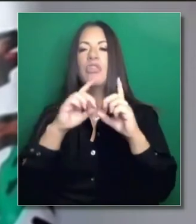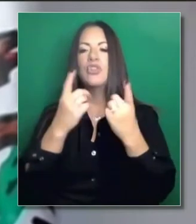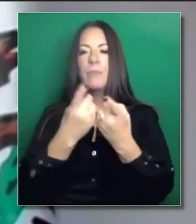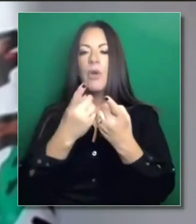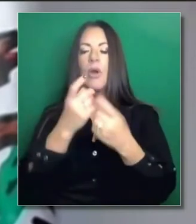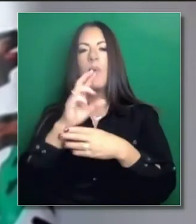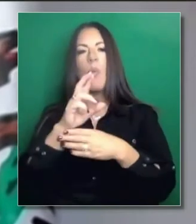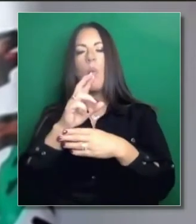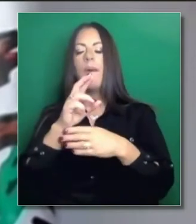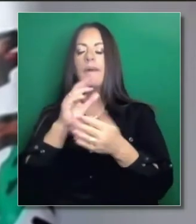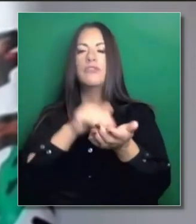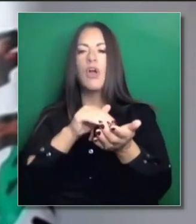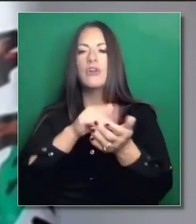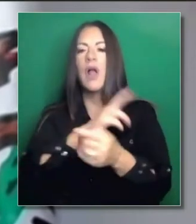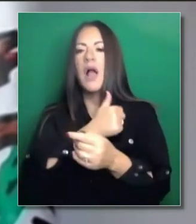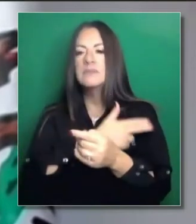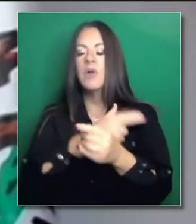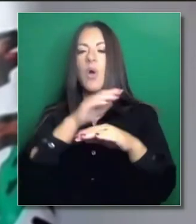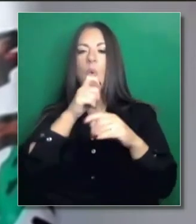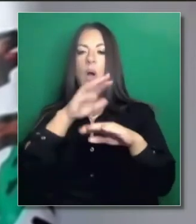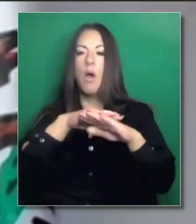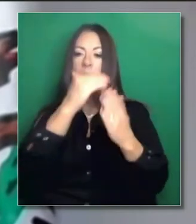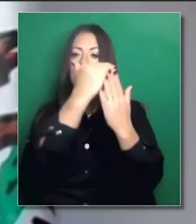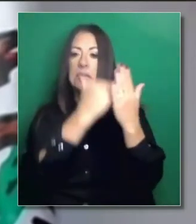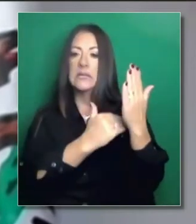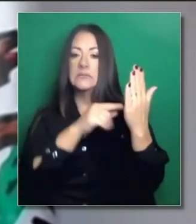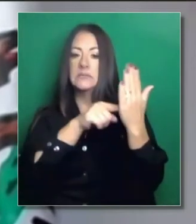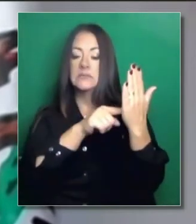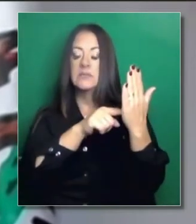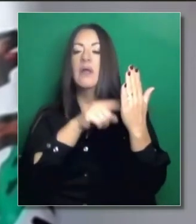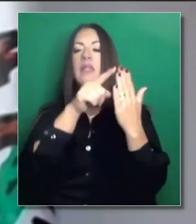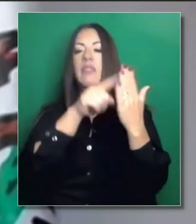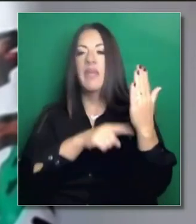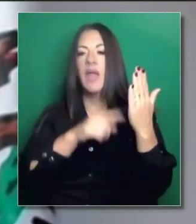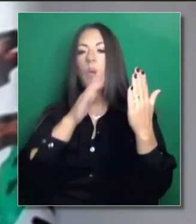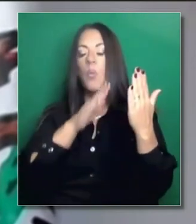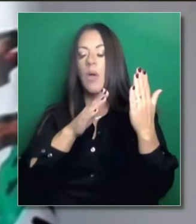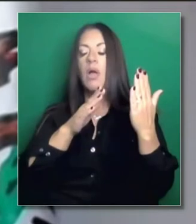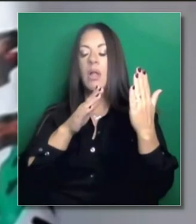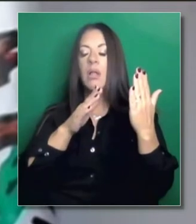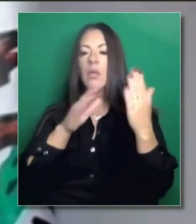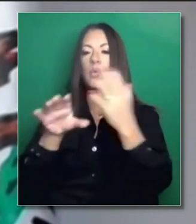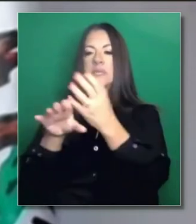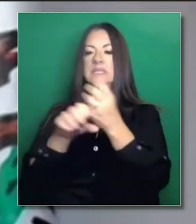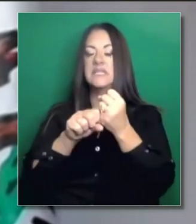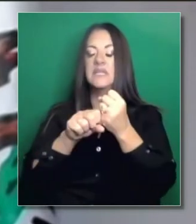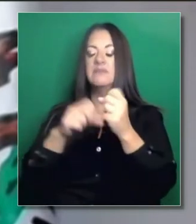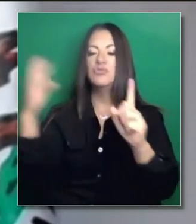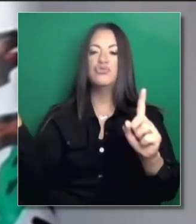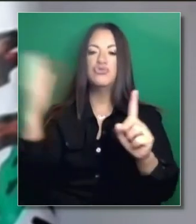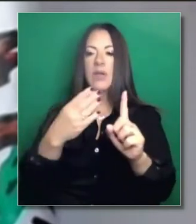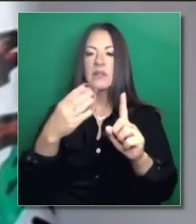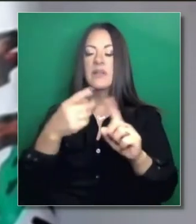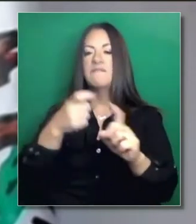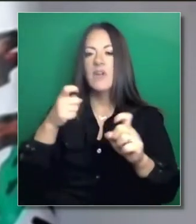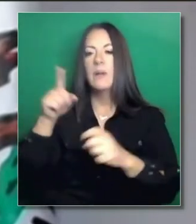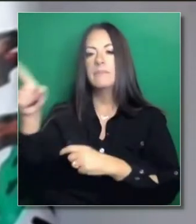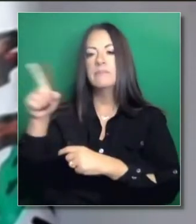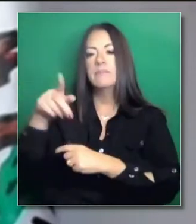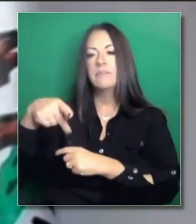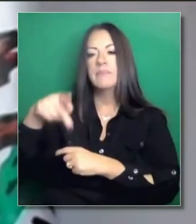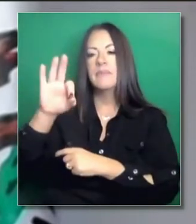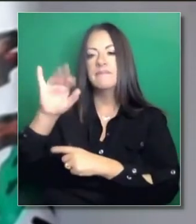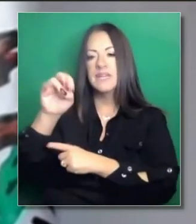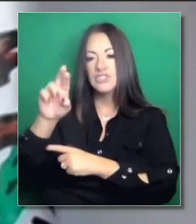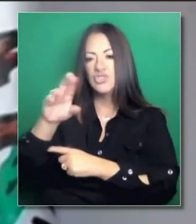es una infraestructura específica del estado, sino que en toda la estructura que proporciona cuidados sanitarios